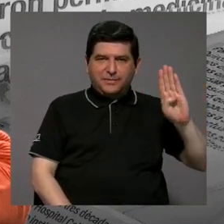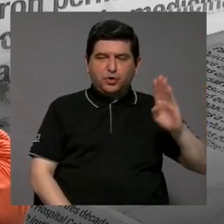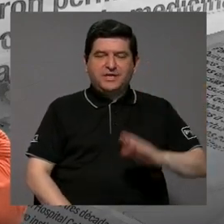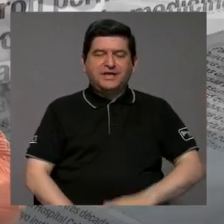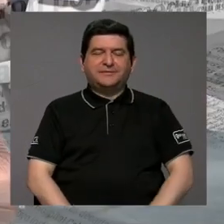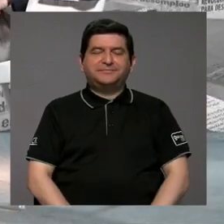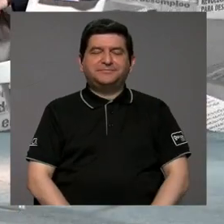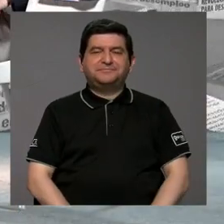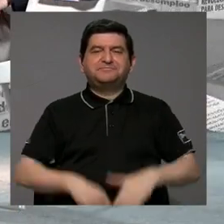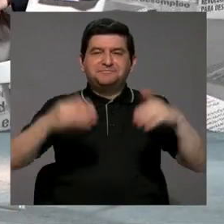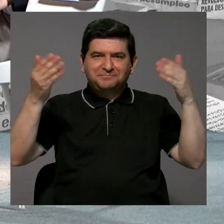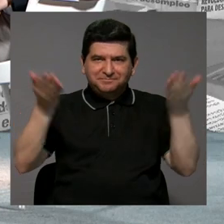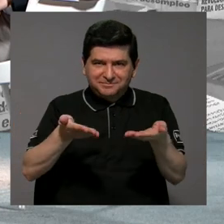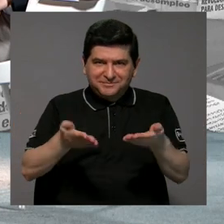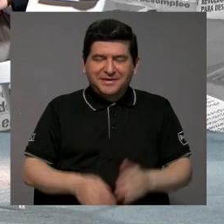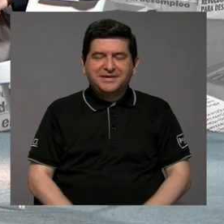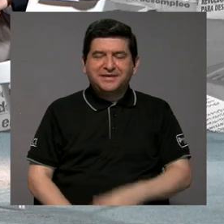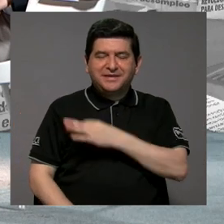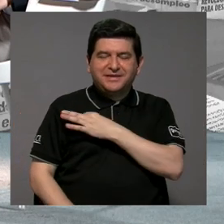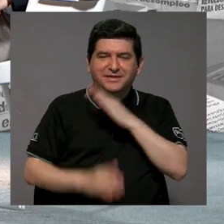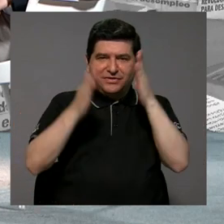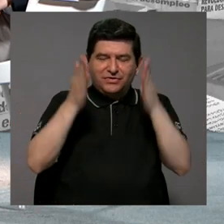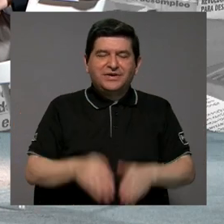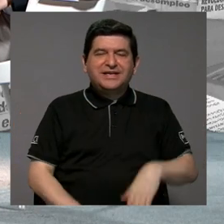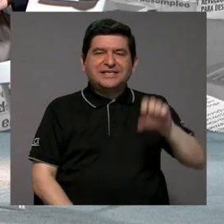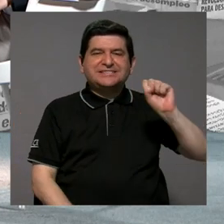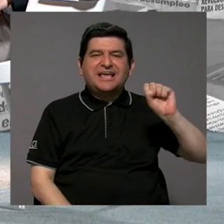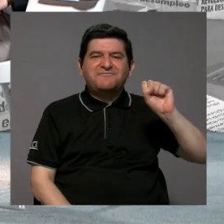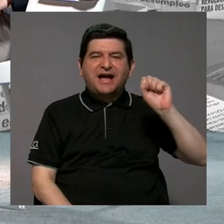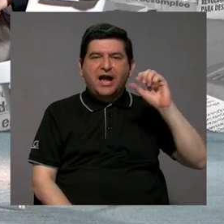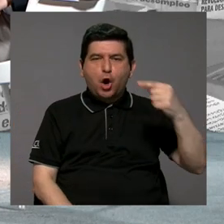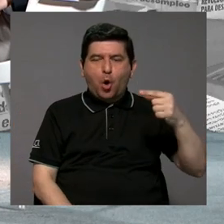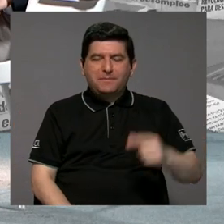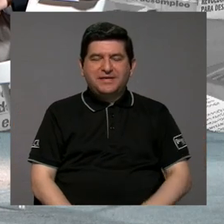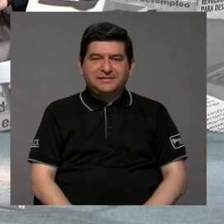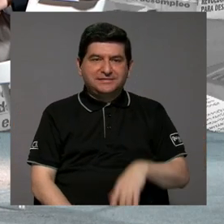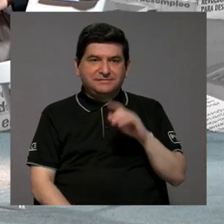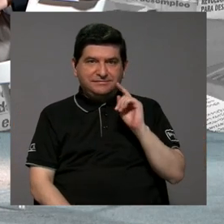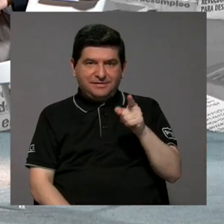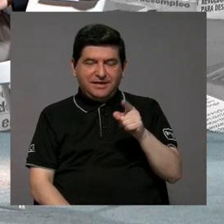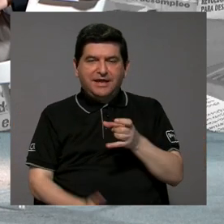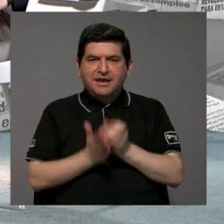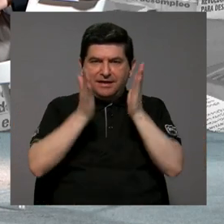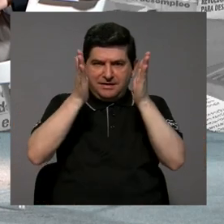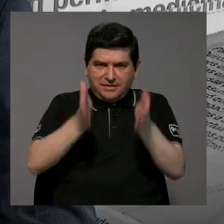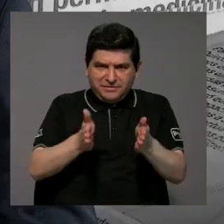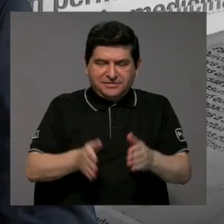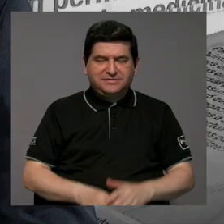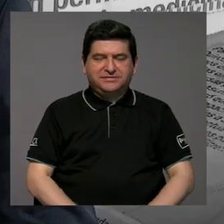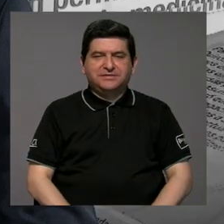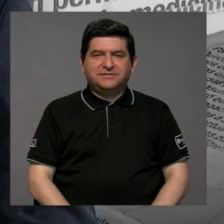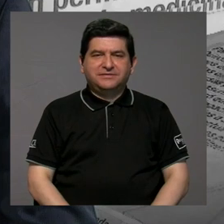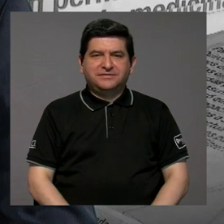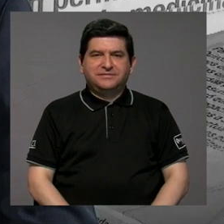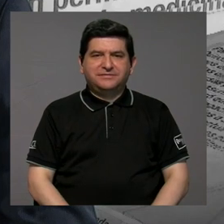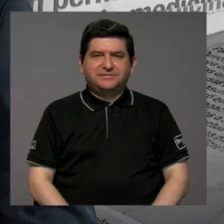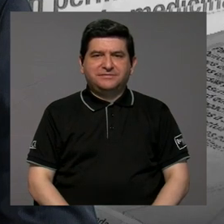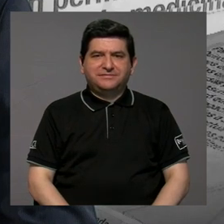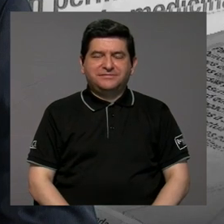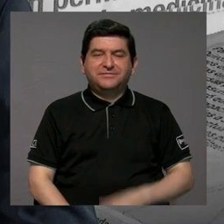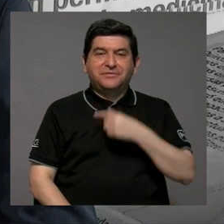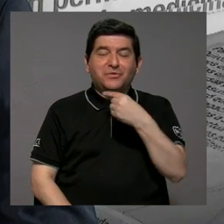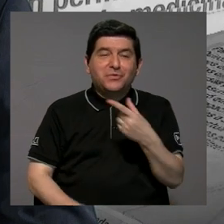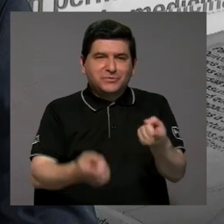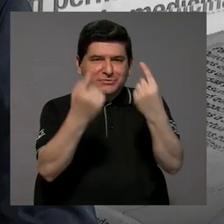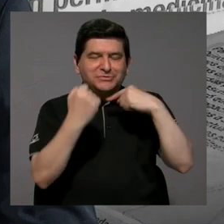Bonilla. Bienvenido al invitado de hoy, Estefan Gómez. Él es investigador, un